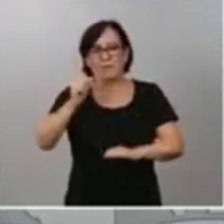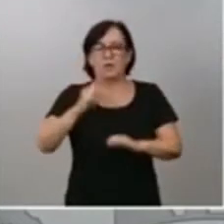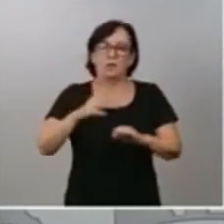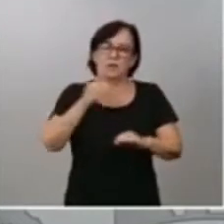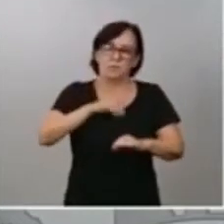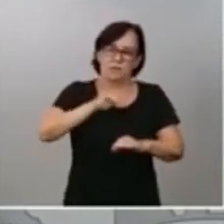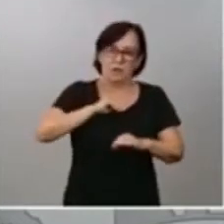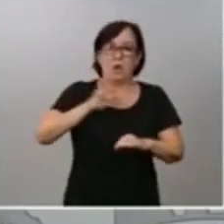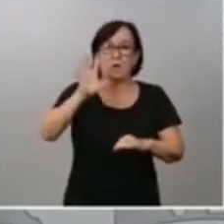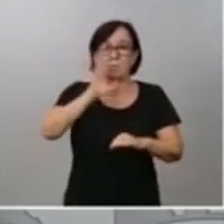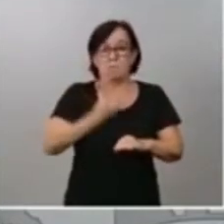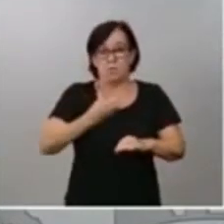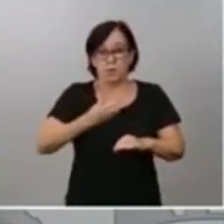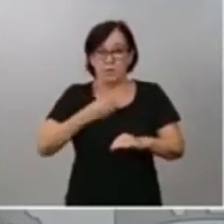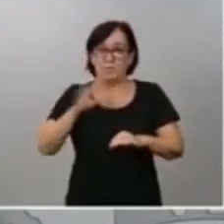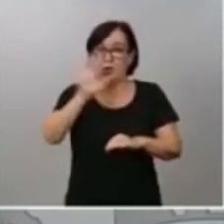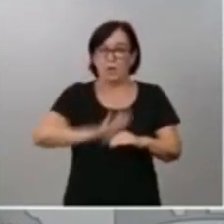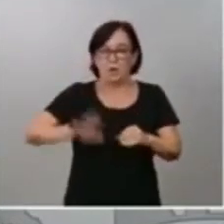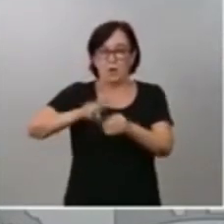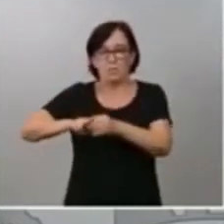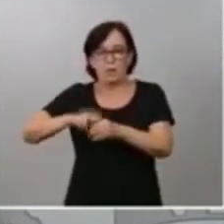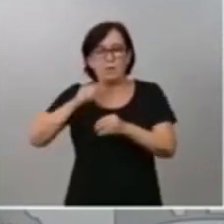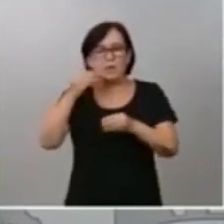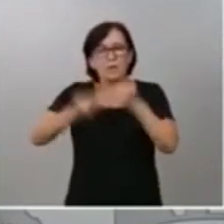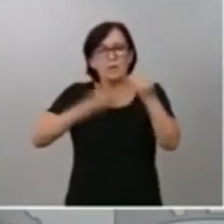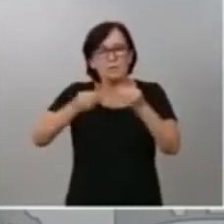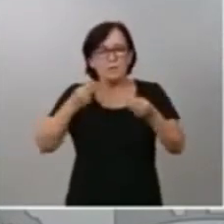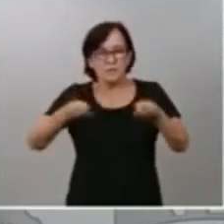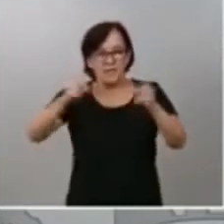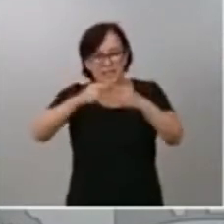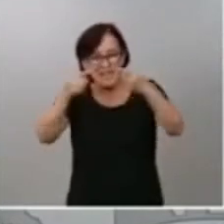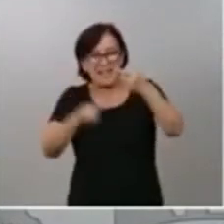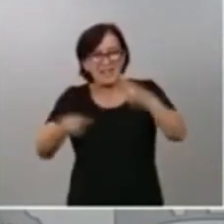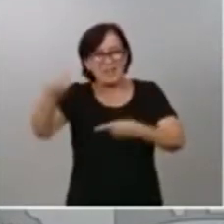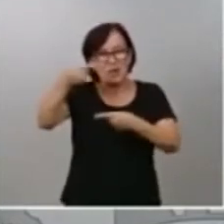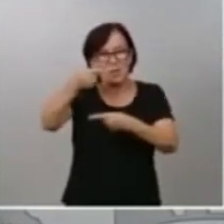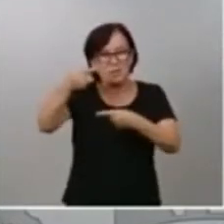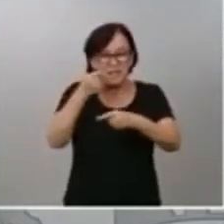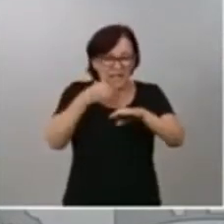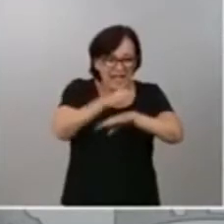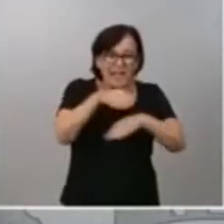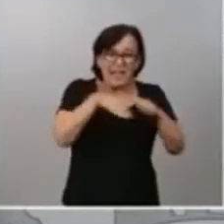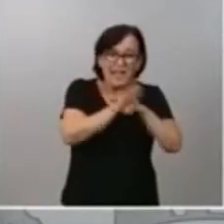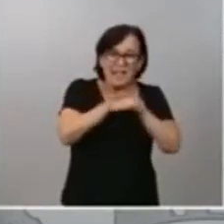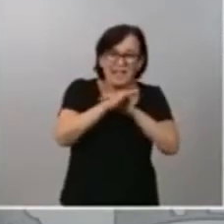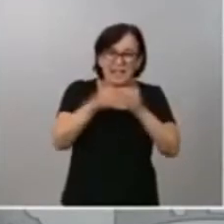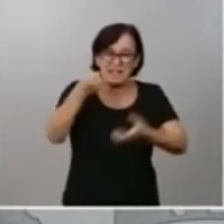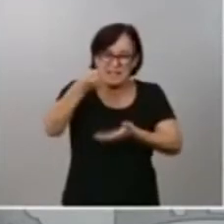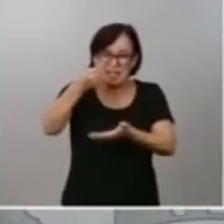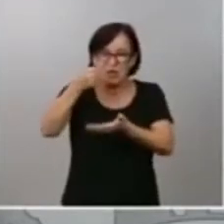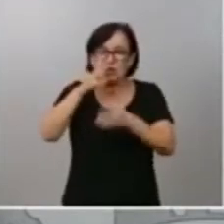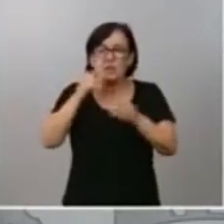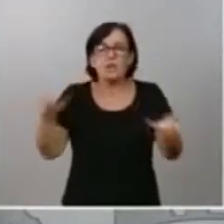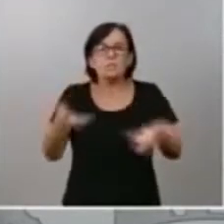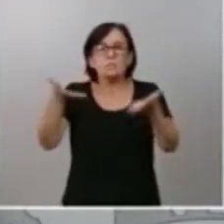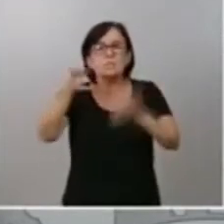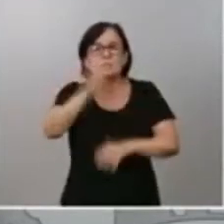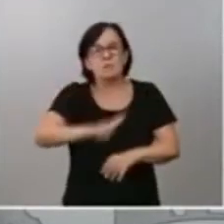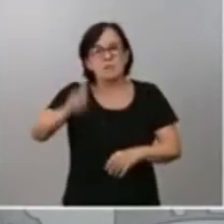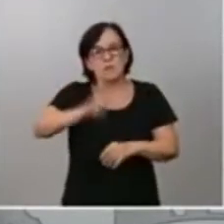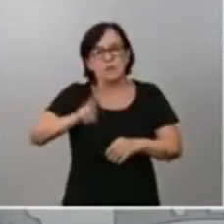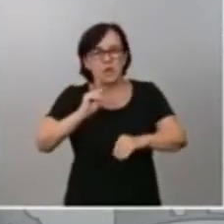permitir la movilización del superávit y del remanente de tesorería de las entidades locales e impulsar una recuperación mediante un ingreso